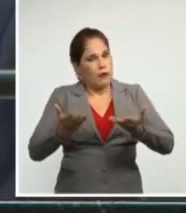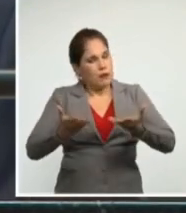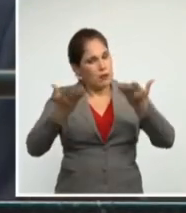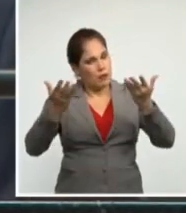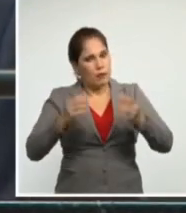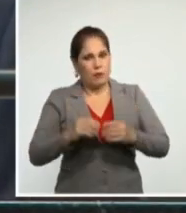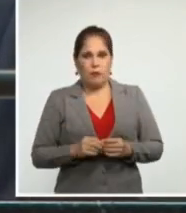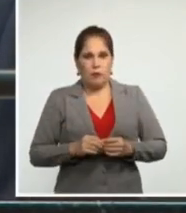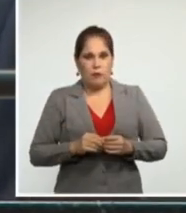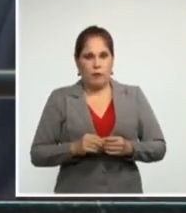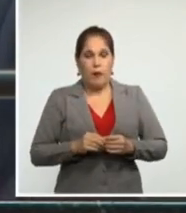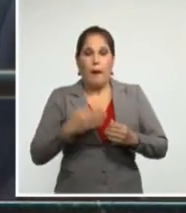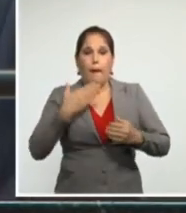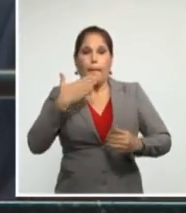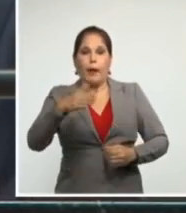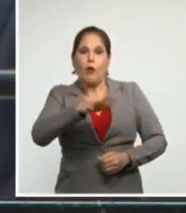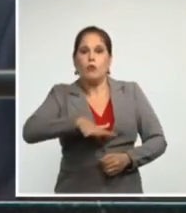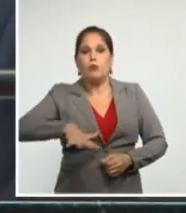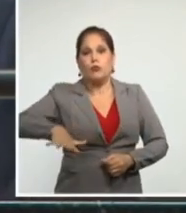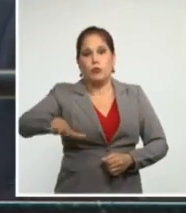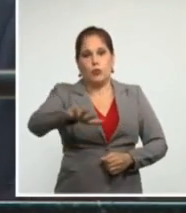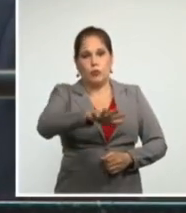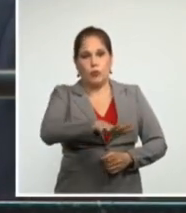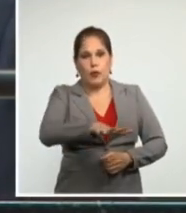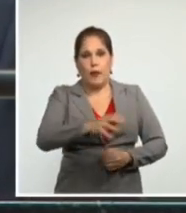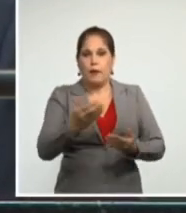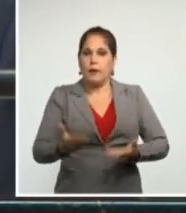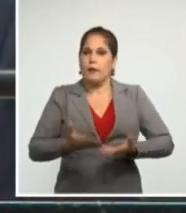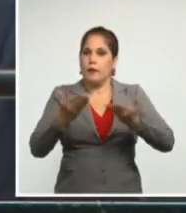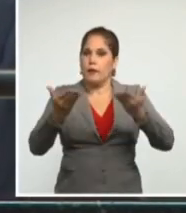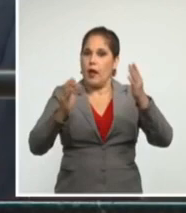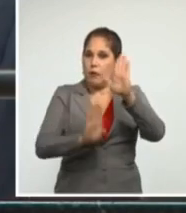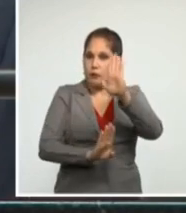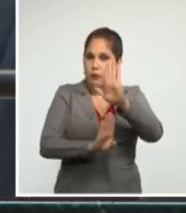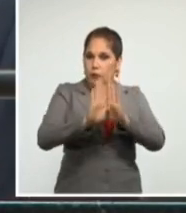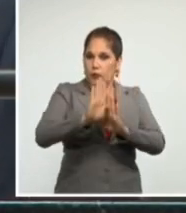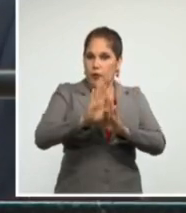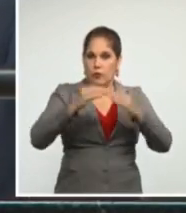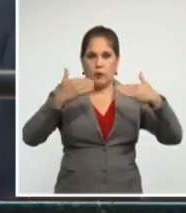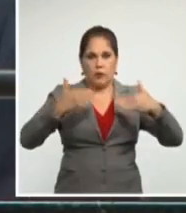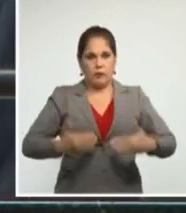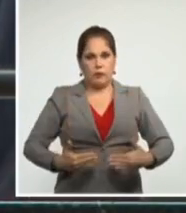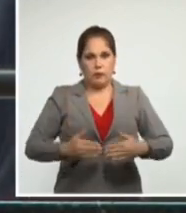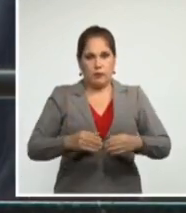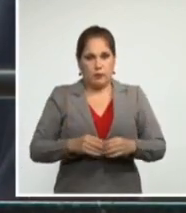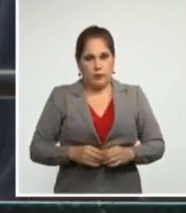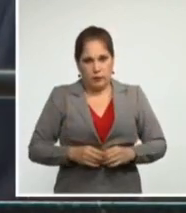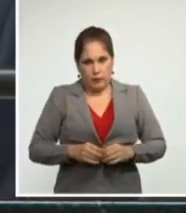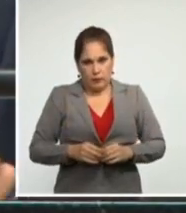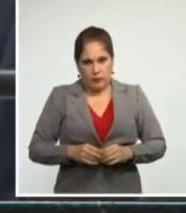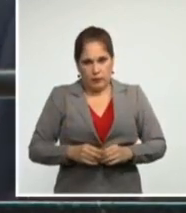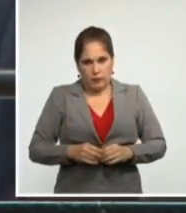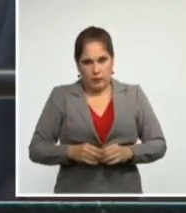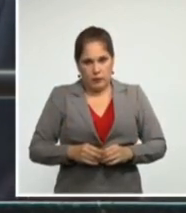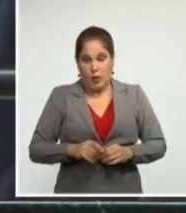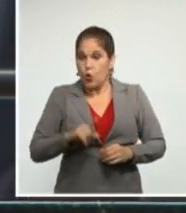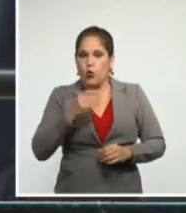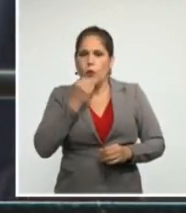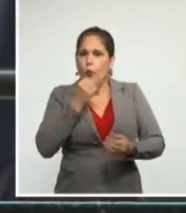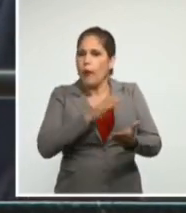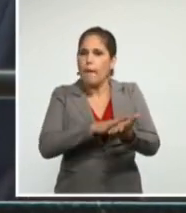al bienestar y al progreso humano. No es permisible,